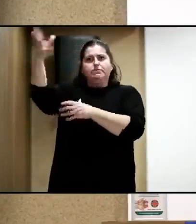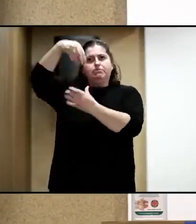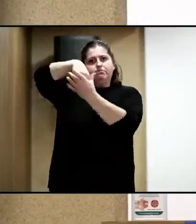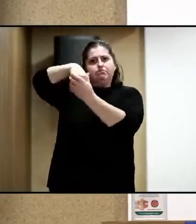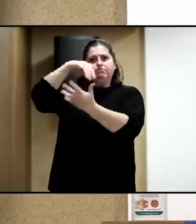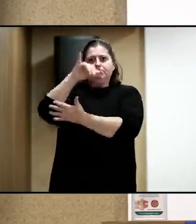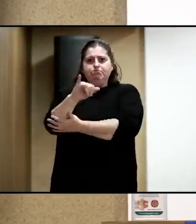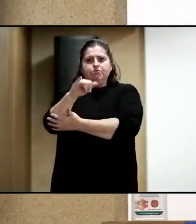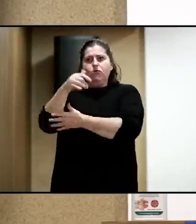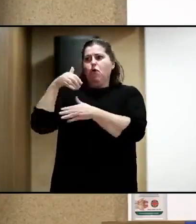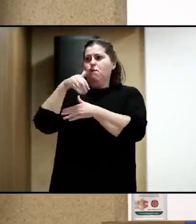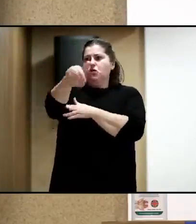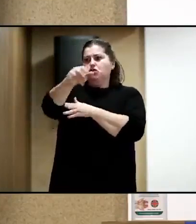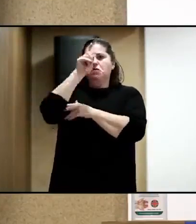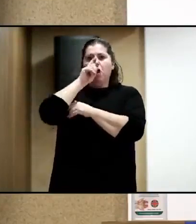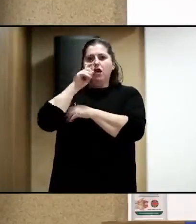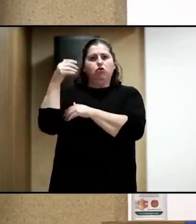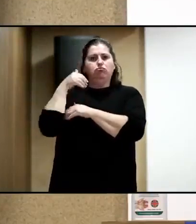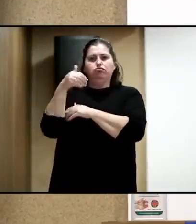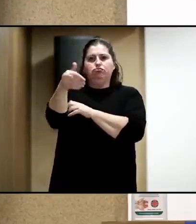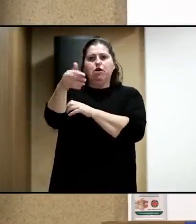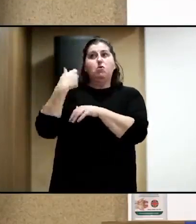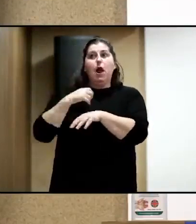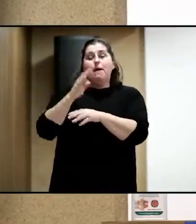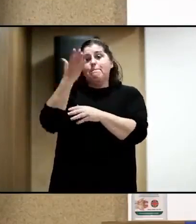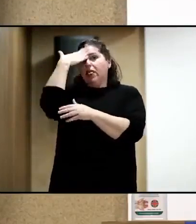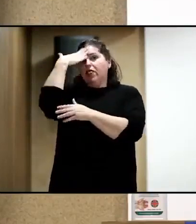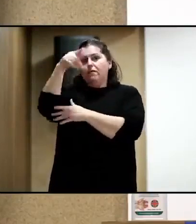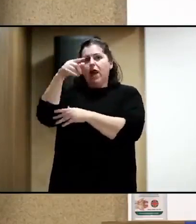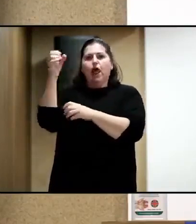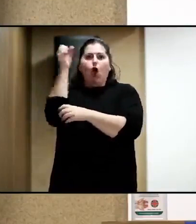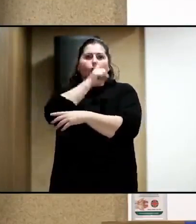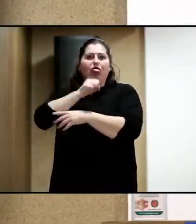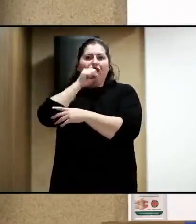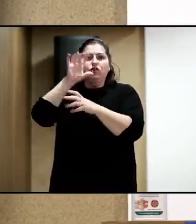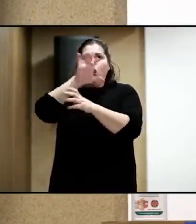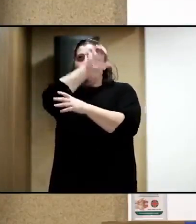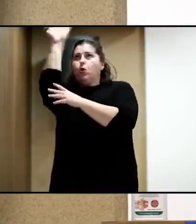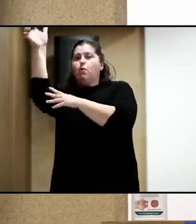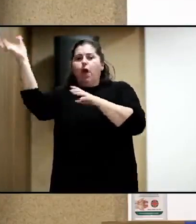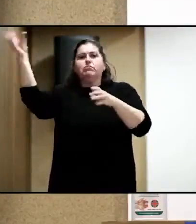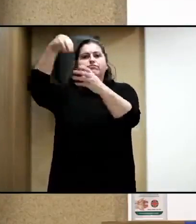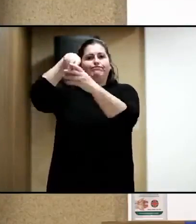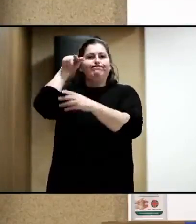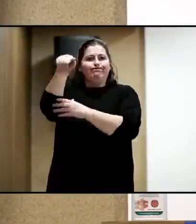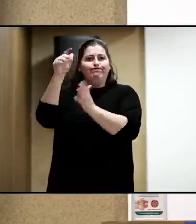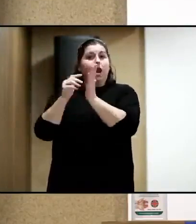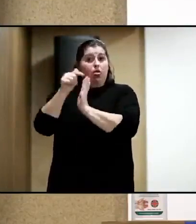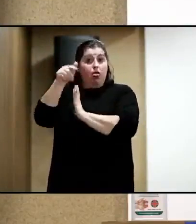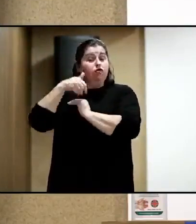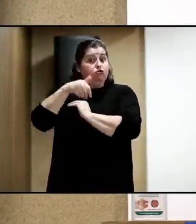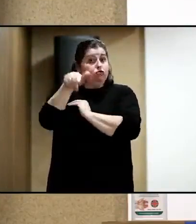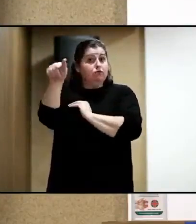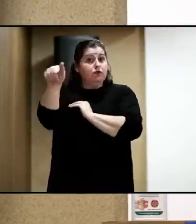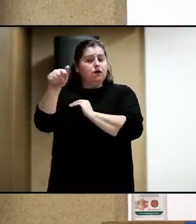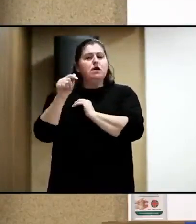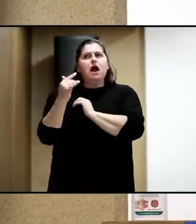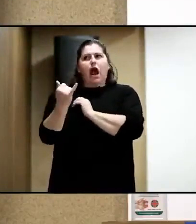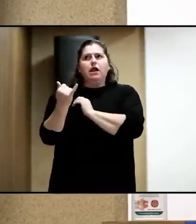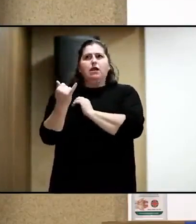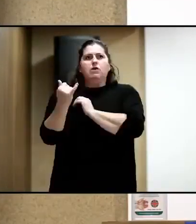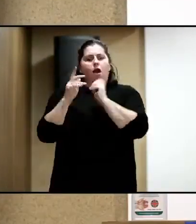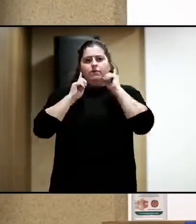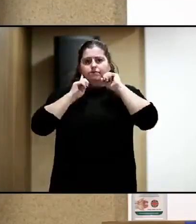seguro, en los próximos años, los principales conciertos a nivel europeo y que tienen una apuesta